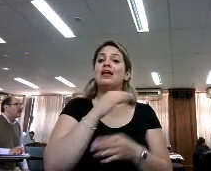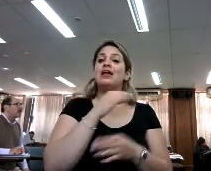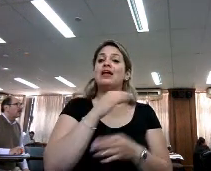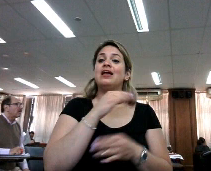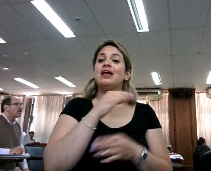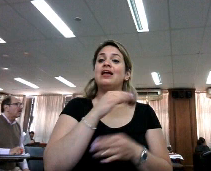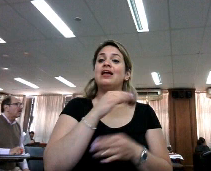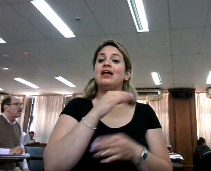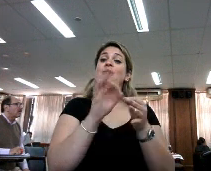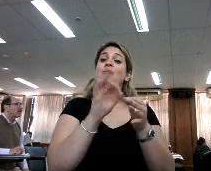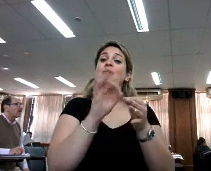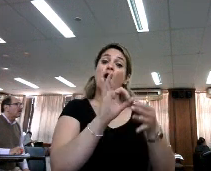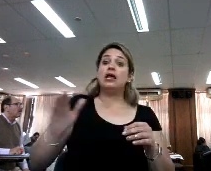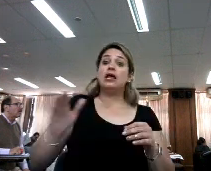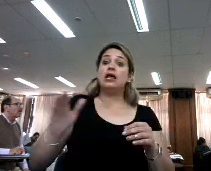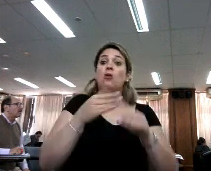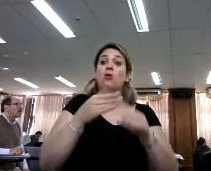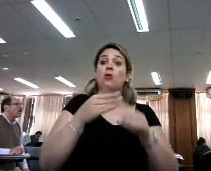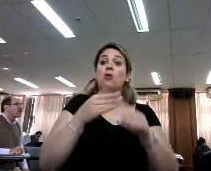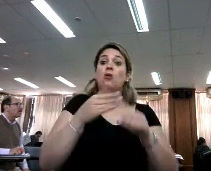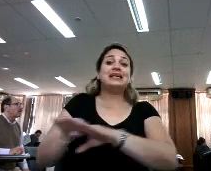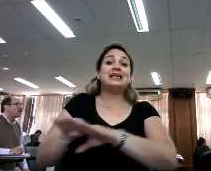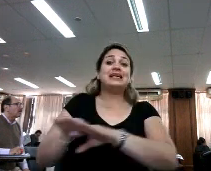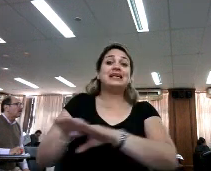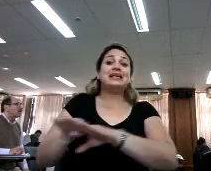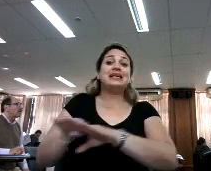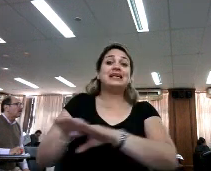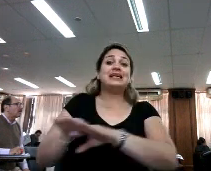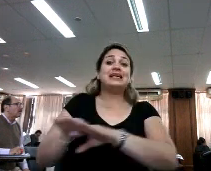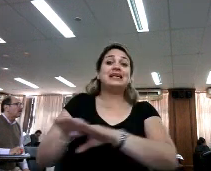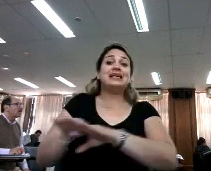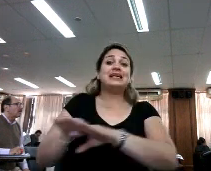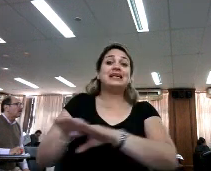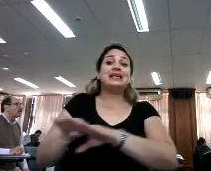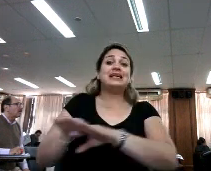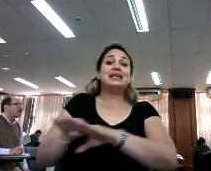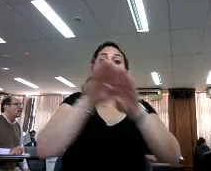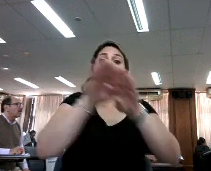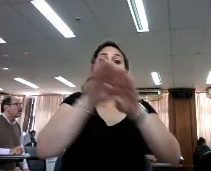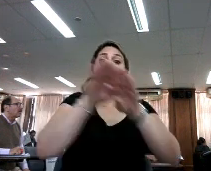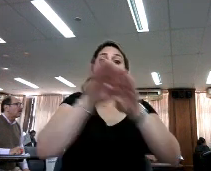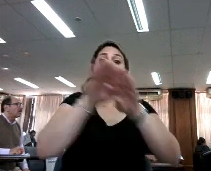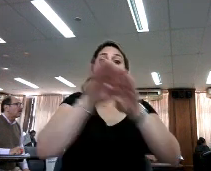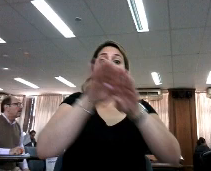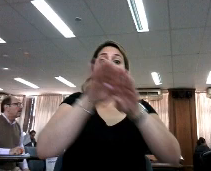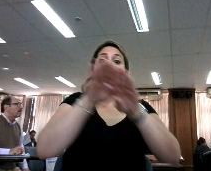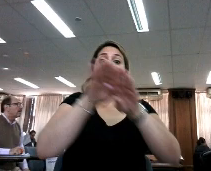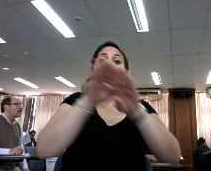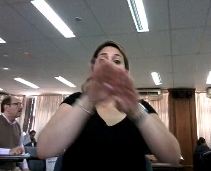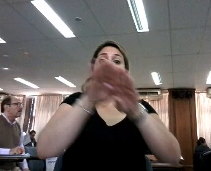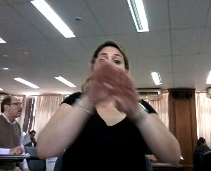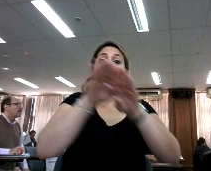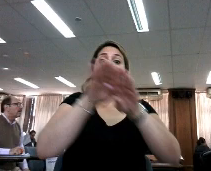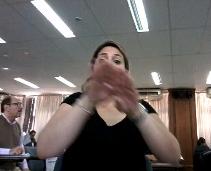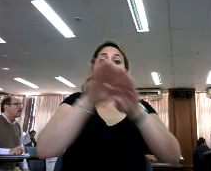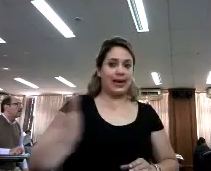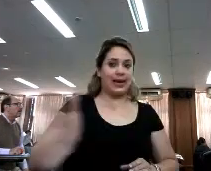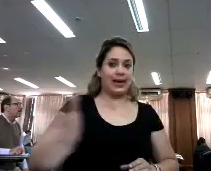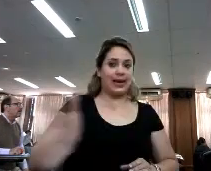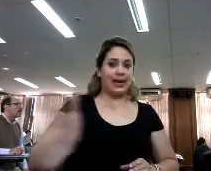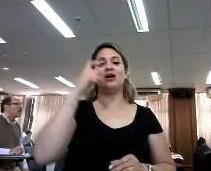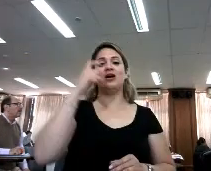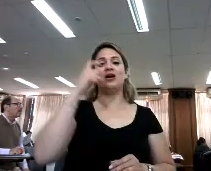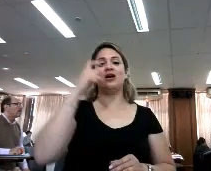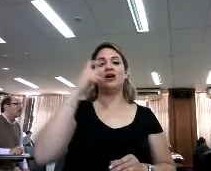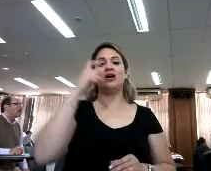significado todo a lo largo de la plataforma. En este caso tenemos encefalitis. Encefalitis va a tener el mismo significado todo a lo